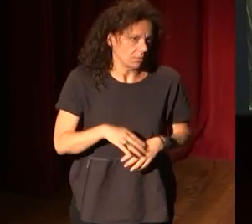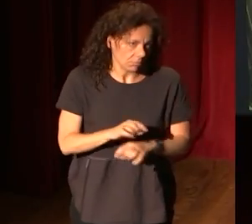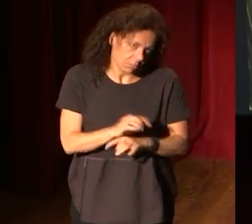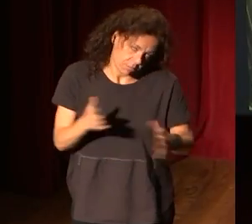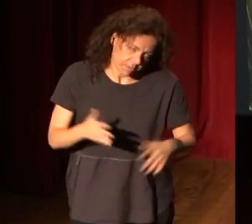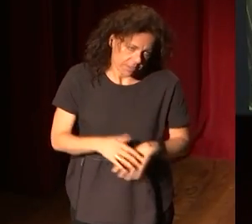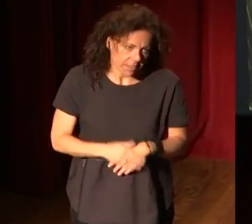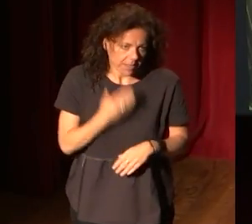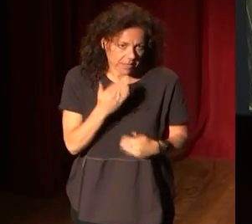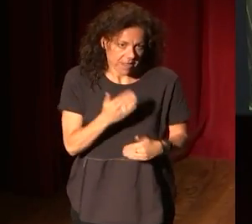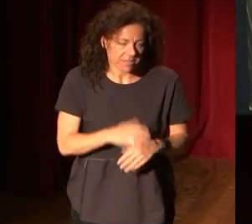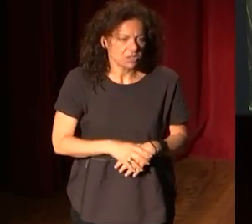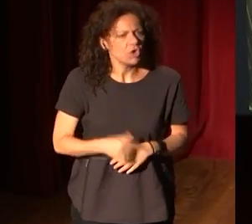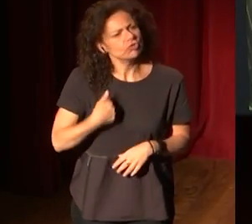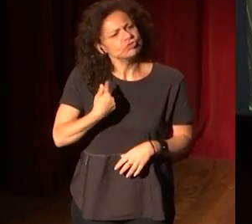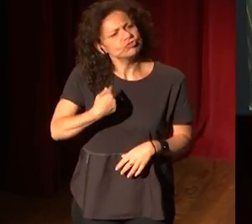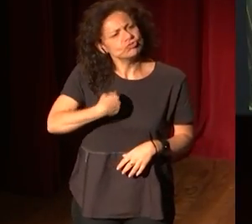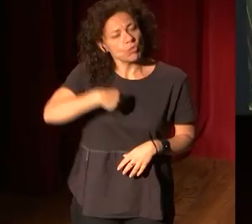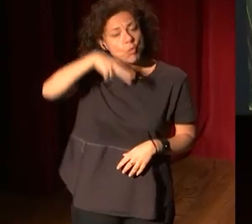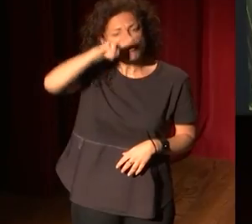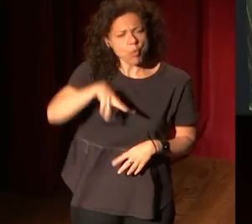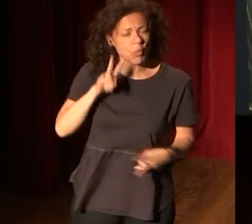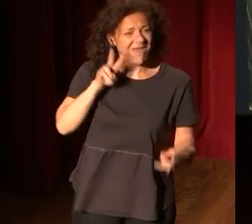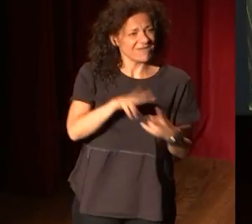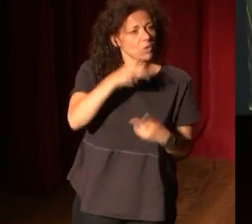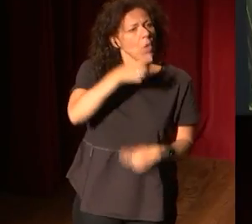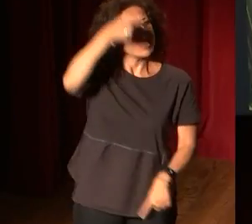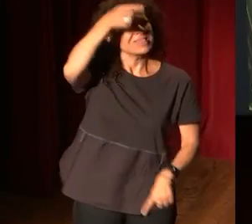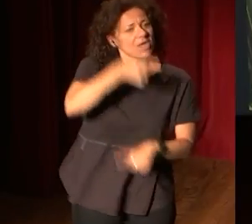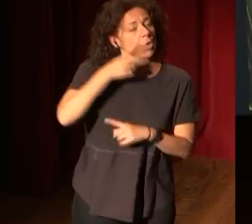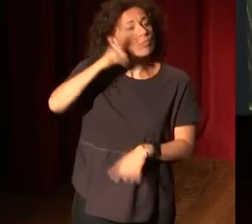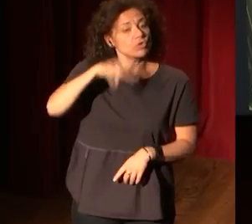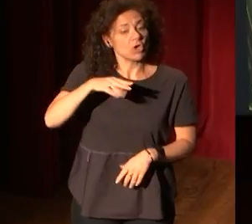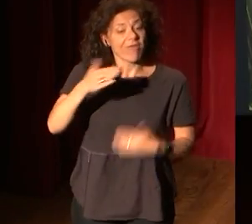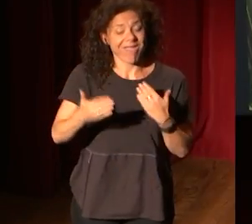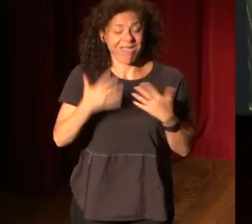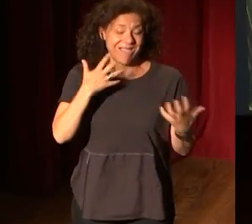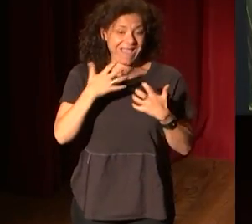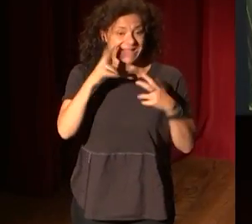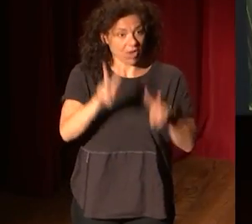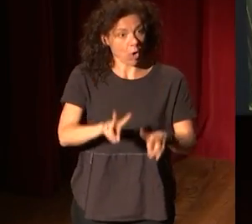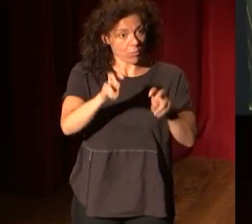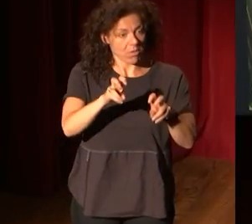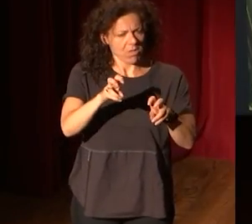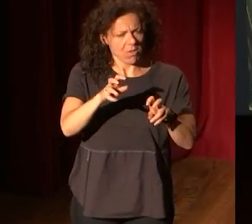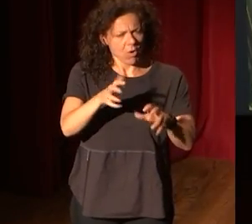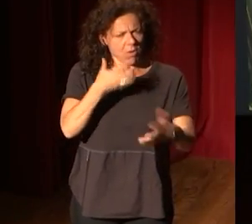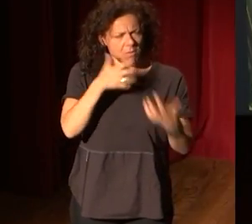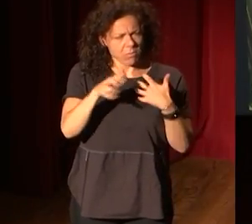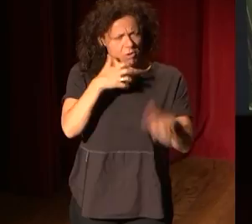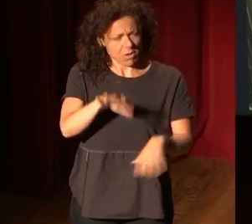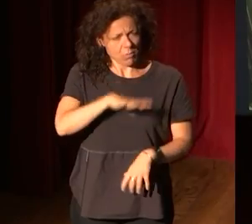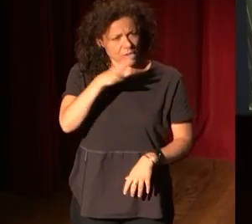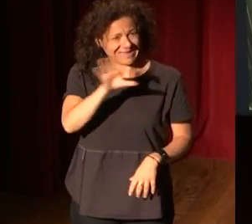gracias. No he visto nunca a un director de un museo de arte contemporáneo quejarse porque no había